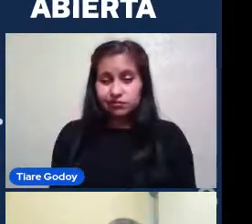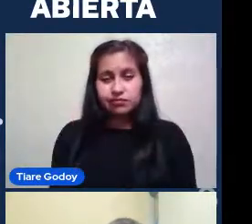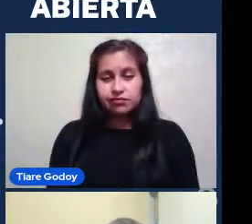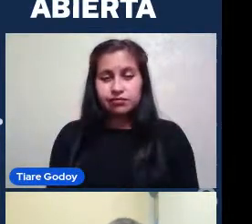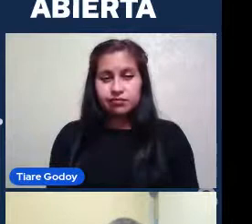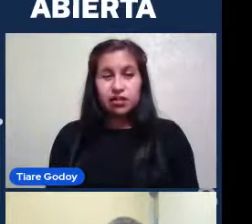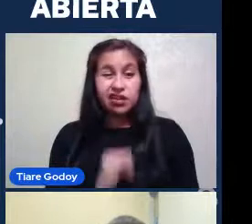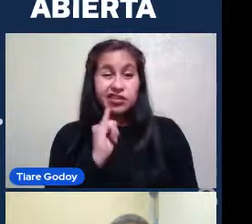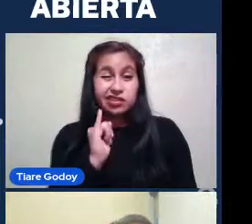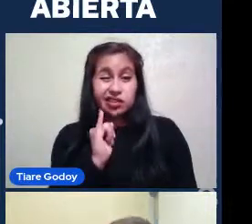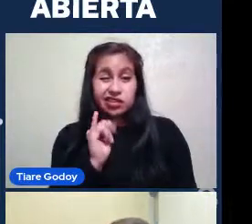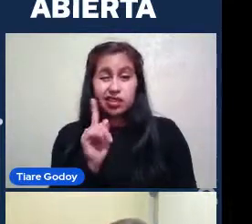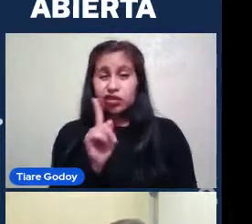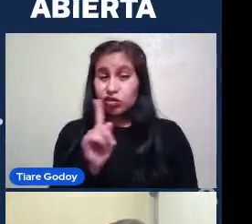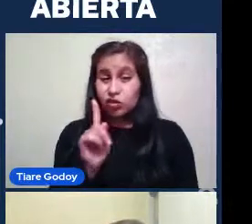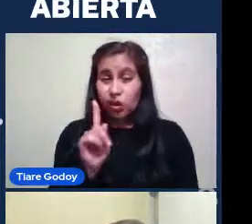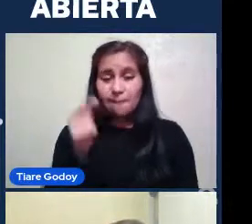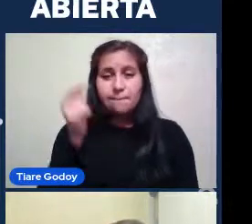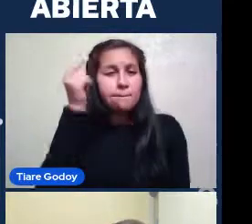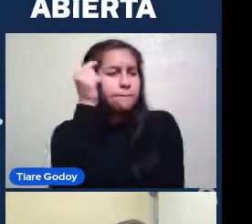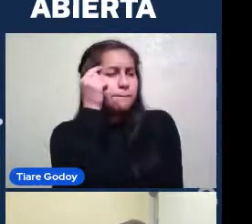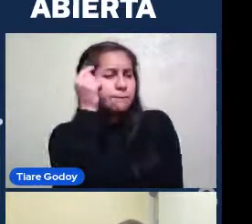Tienen un momento, perdón, para pensar.